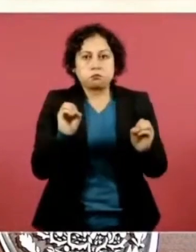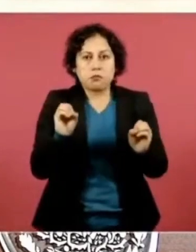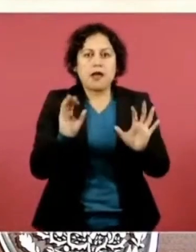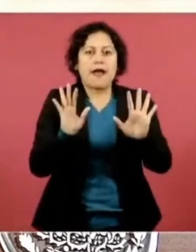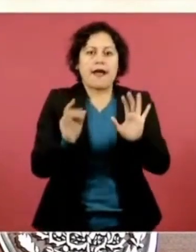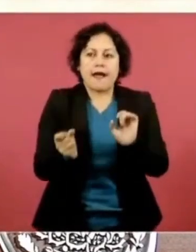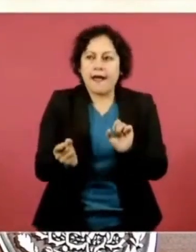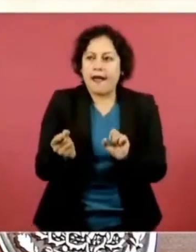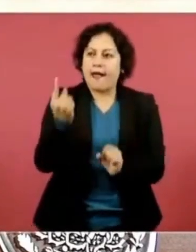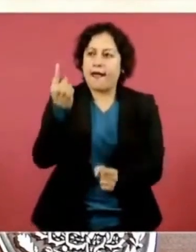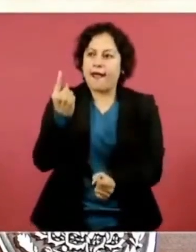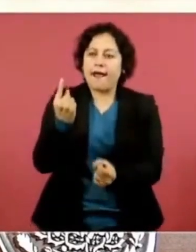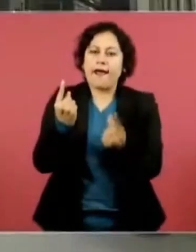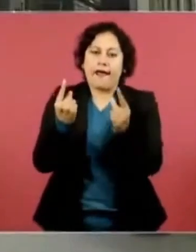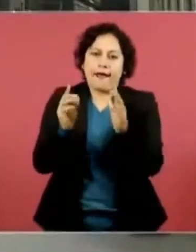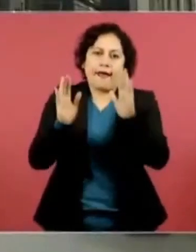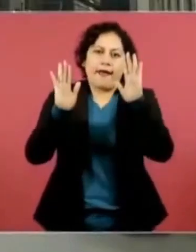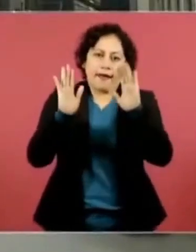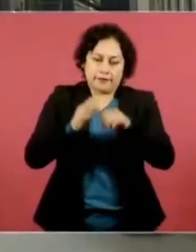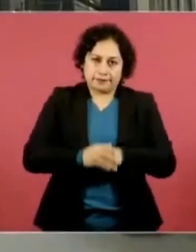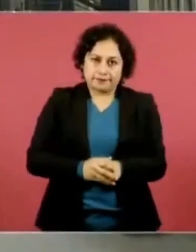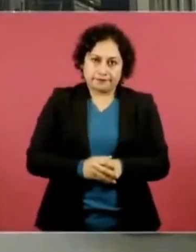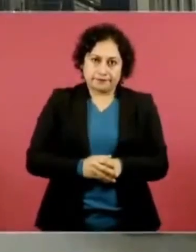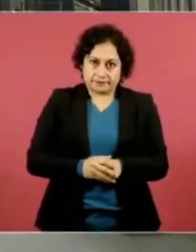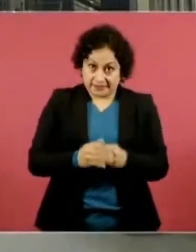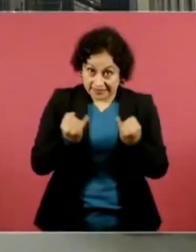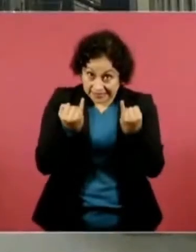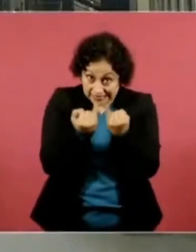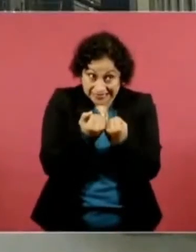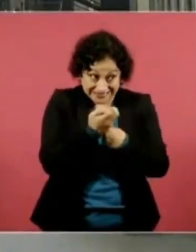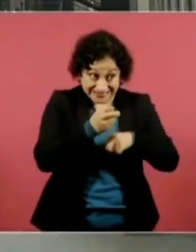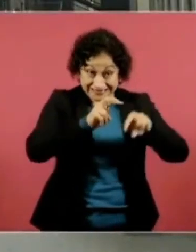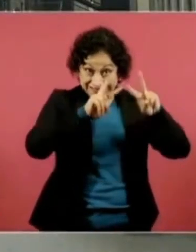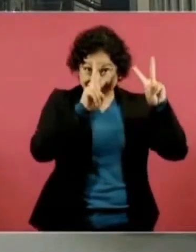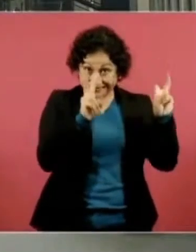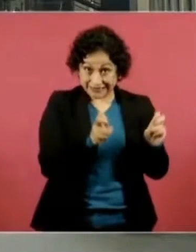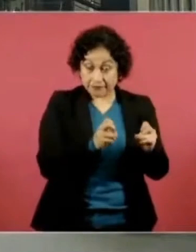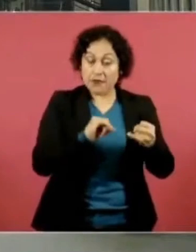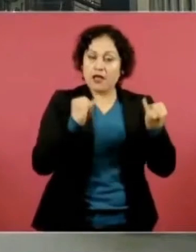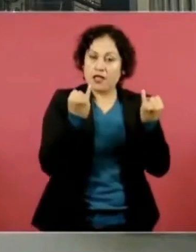Lo mismo en la parte del manejo de política económica.